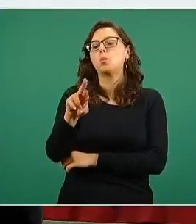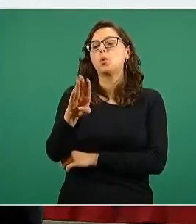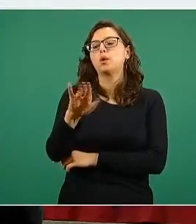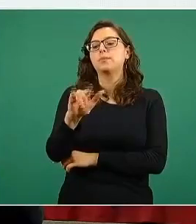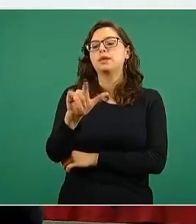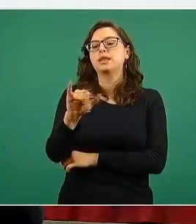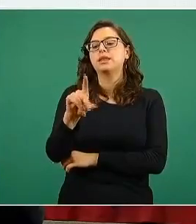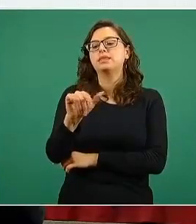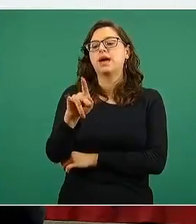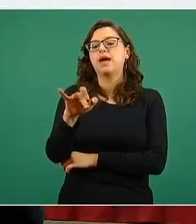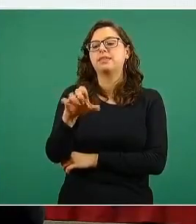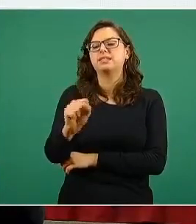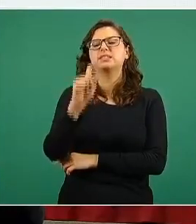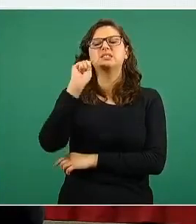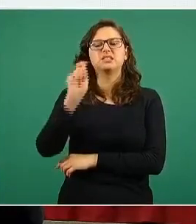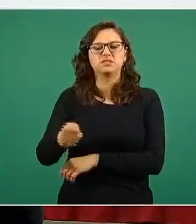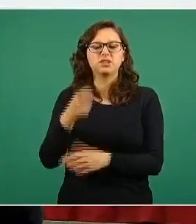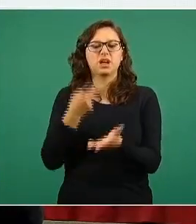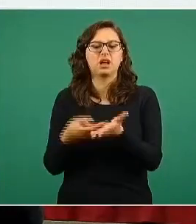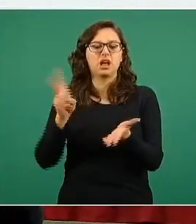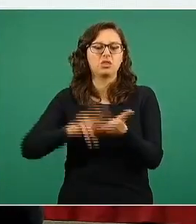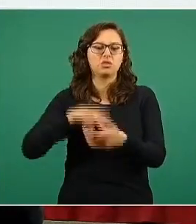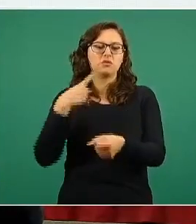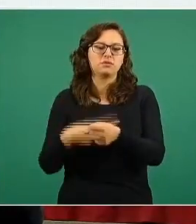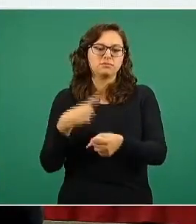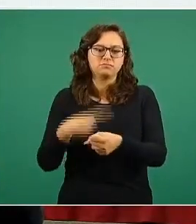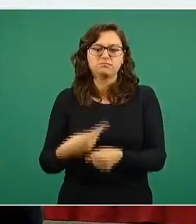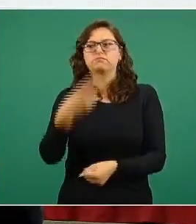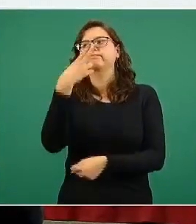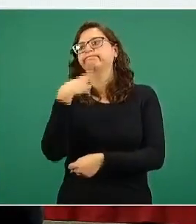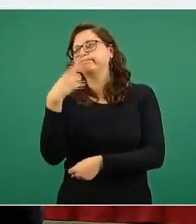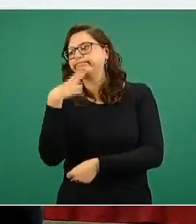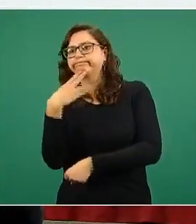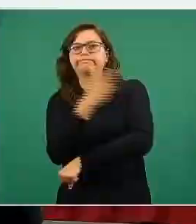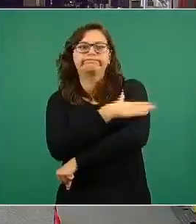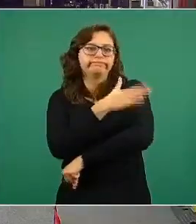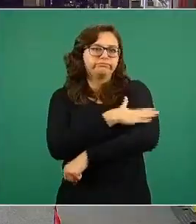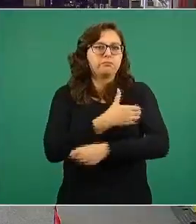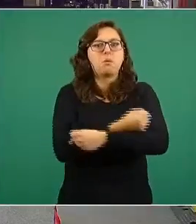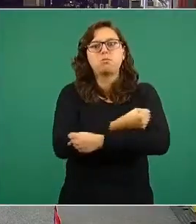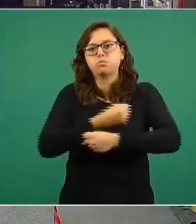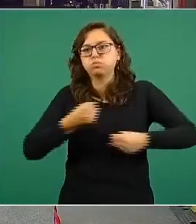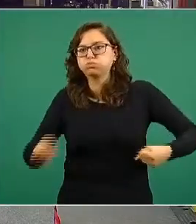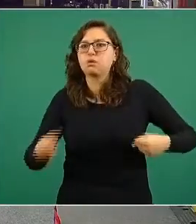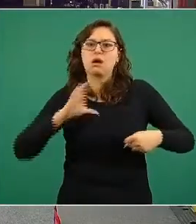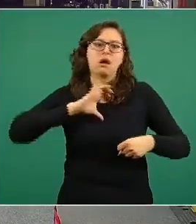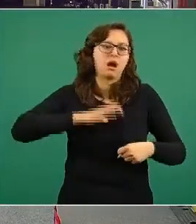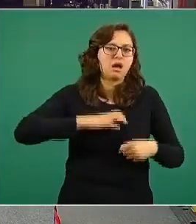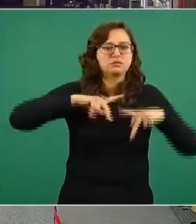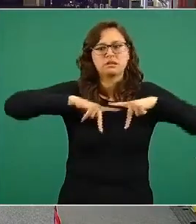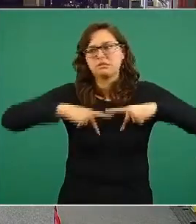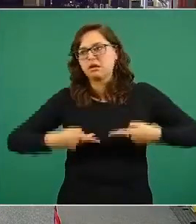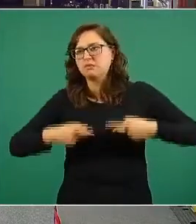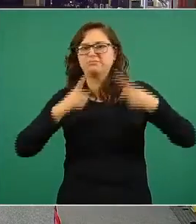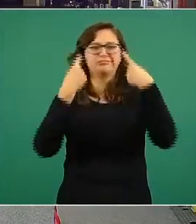hipertensión, obesidad, inmunosupresión y varias otras cáncer que hemos mencionado repetidamente.